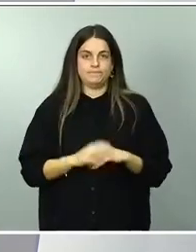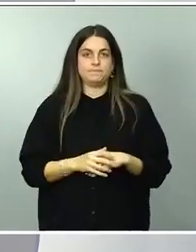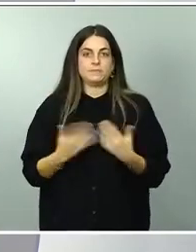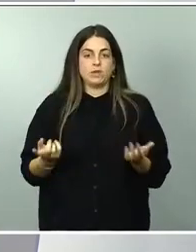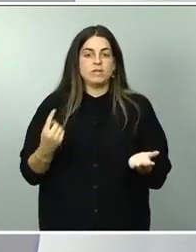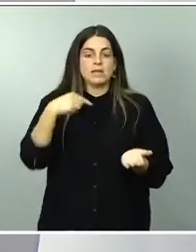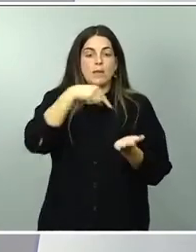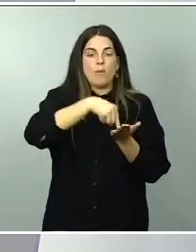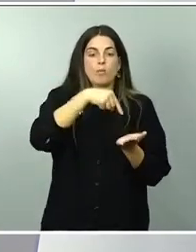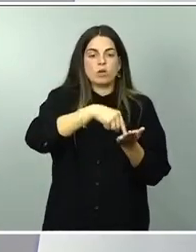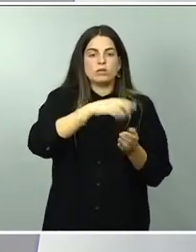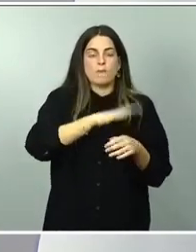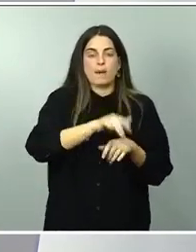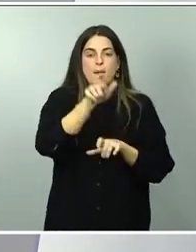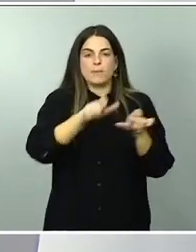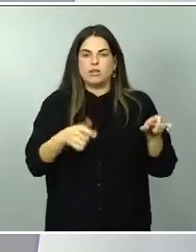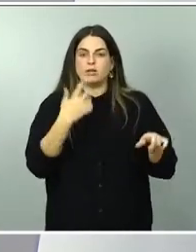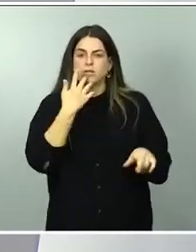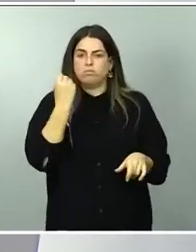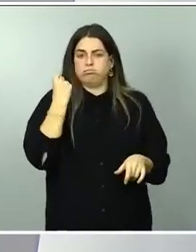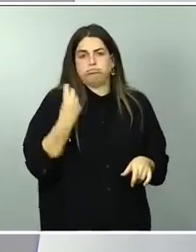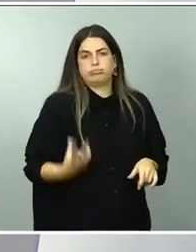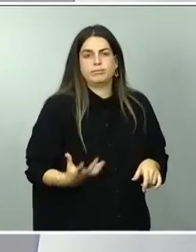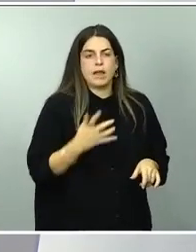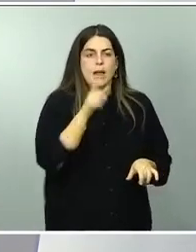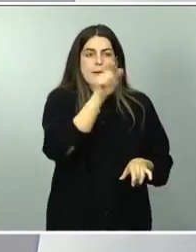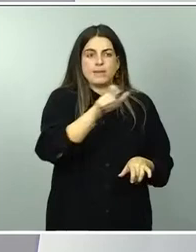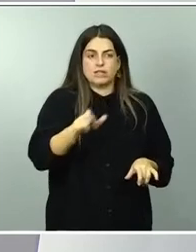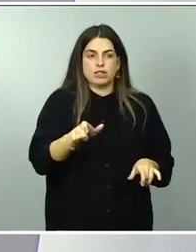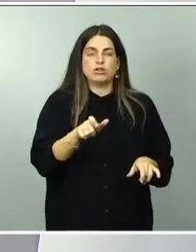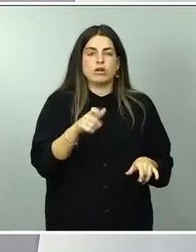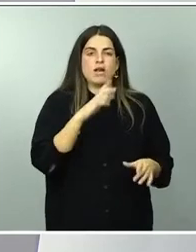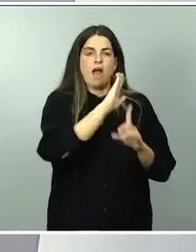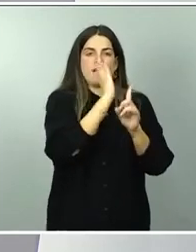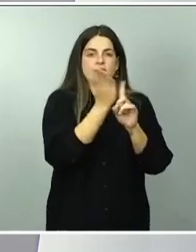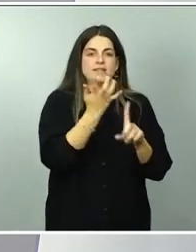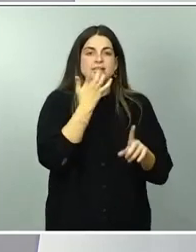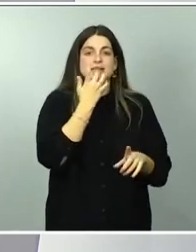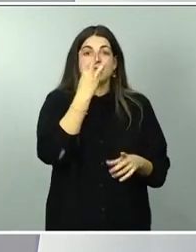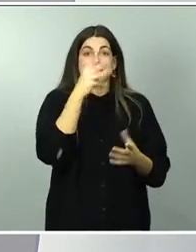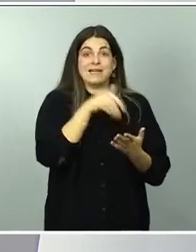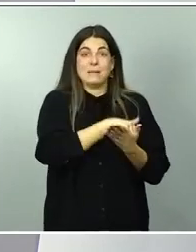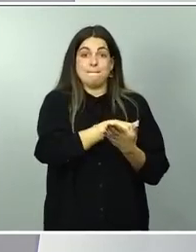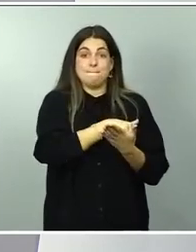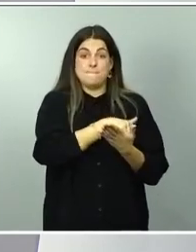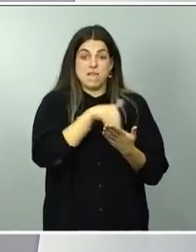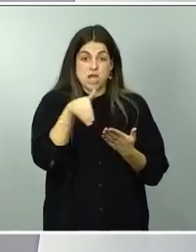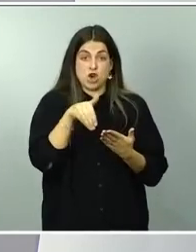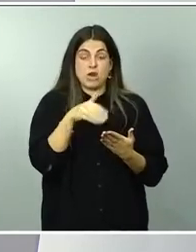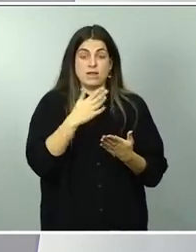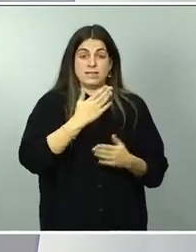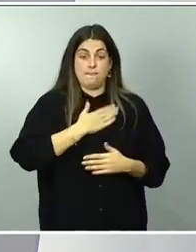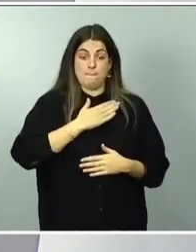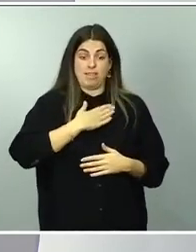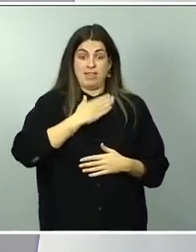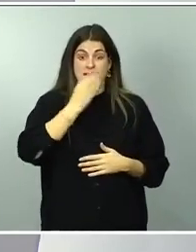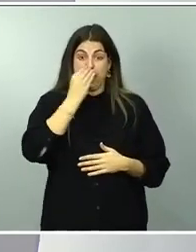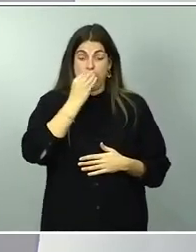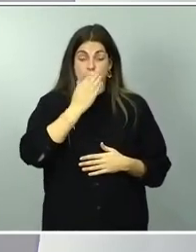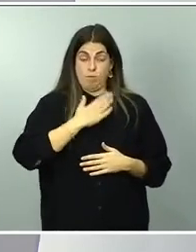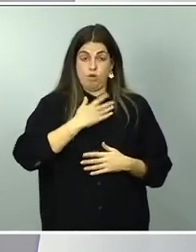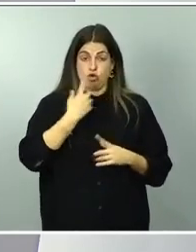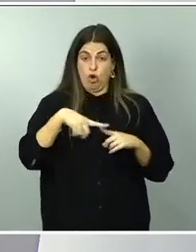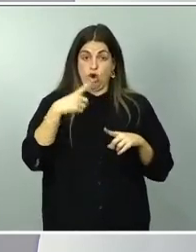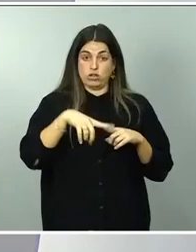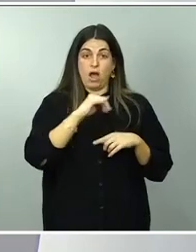fortunas, que afecta a aquellas personas con más de 3 millones de patrimonio, afectaría potencialmente a